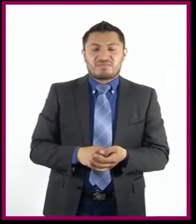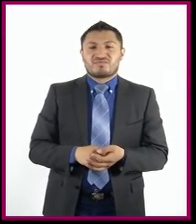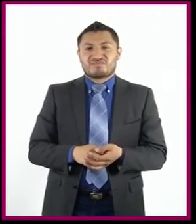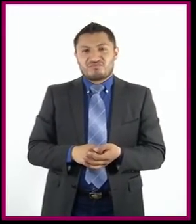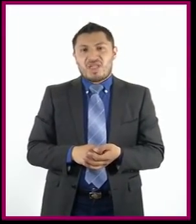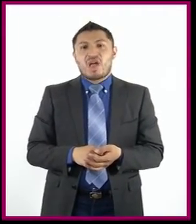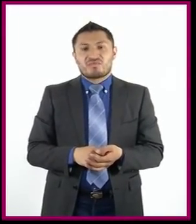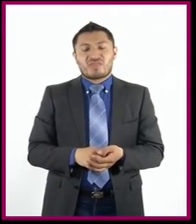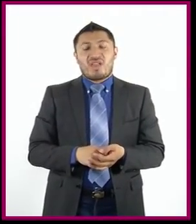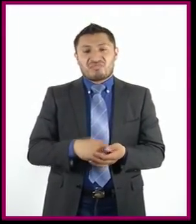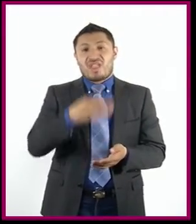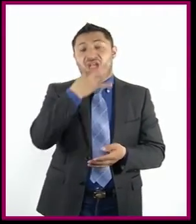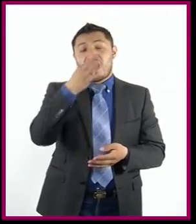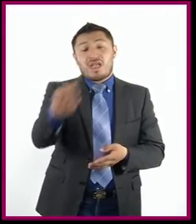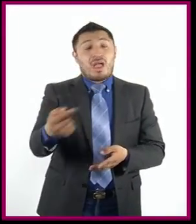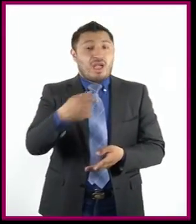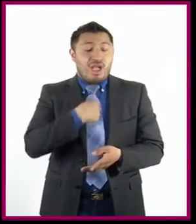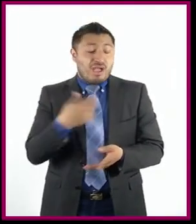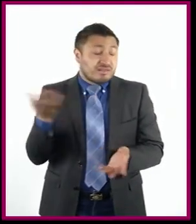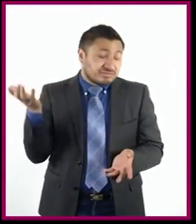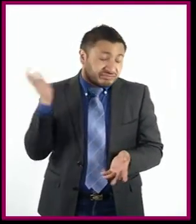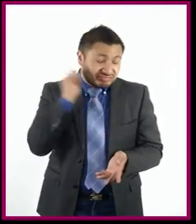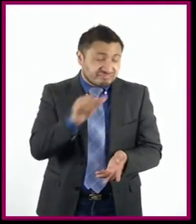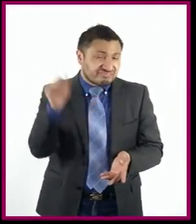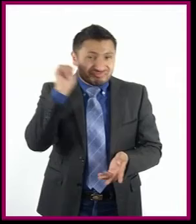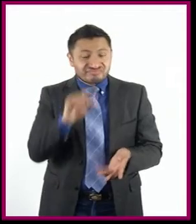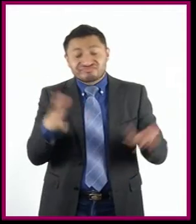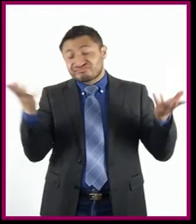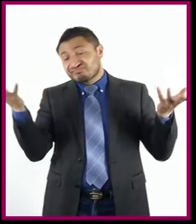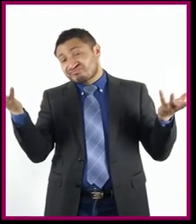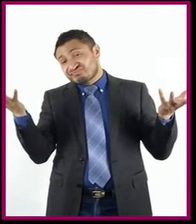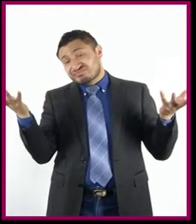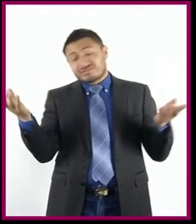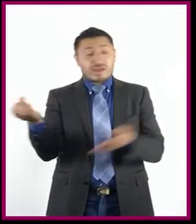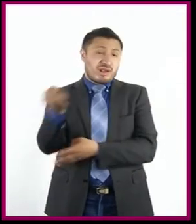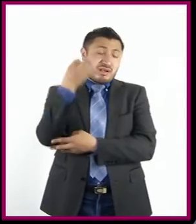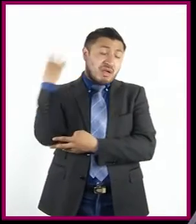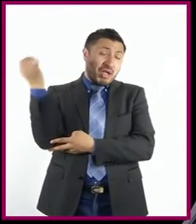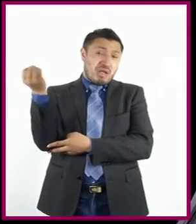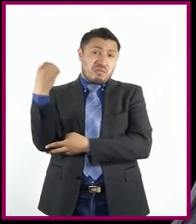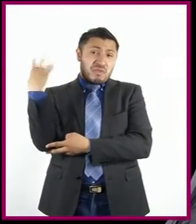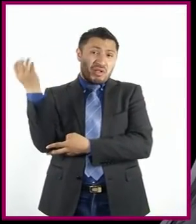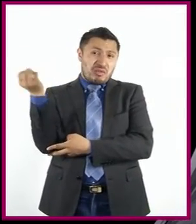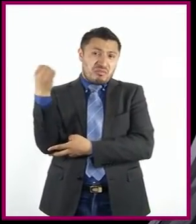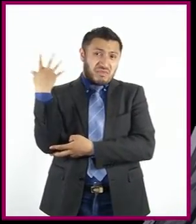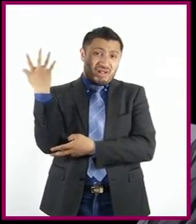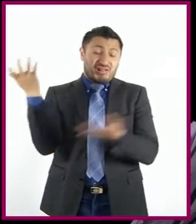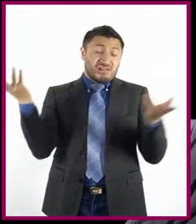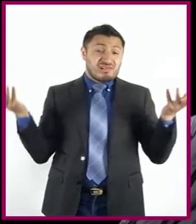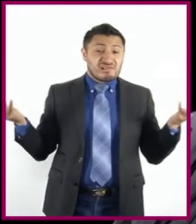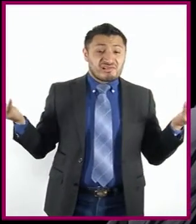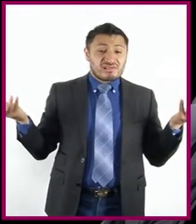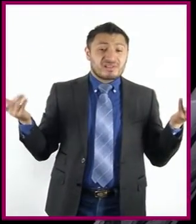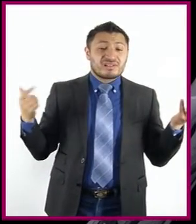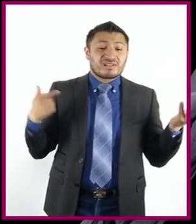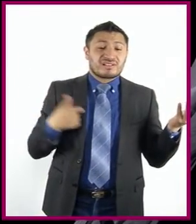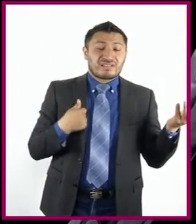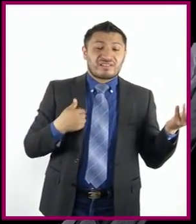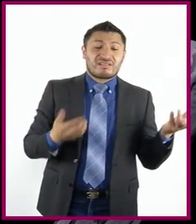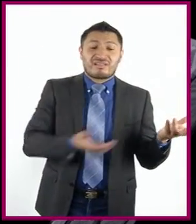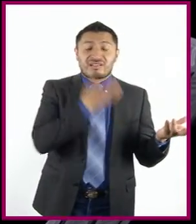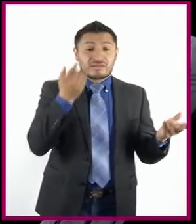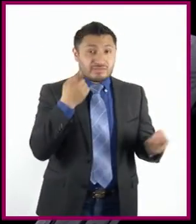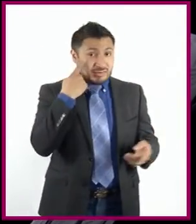Les advierto que yo, por lo general, cuando doy una conferencia, tengo la manía de